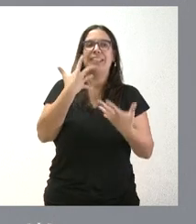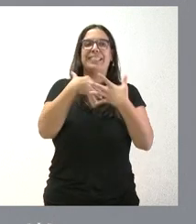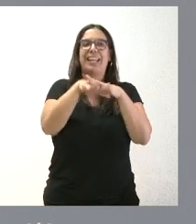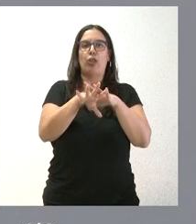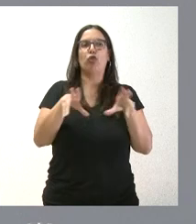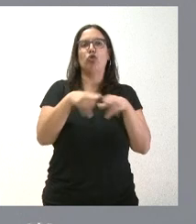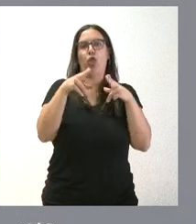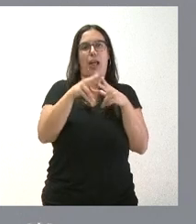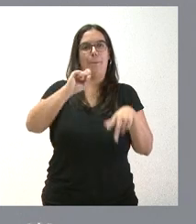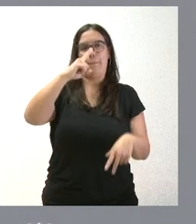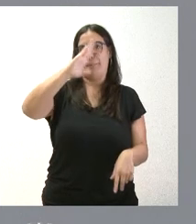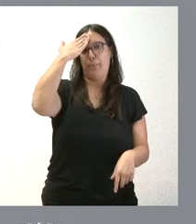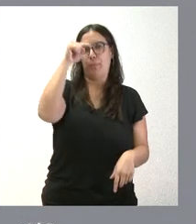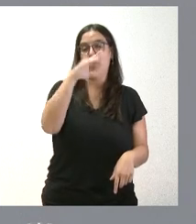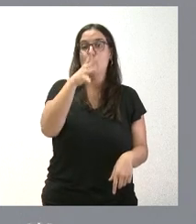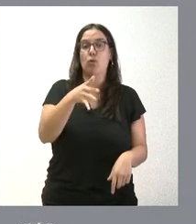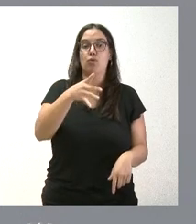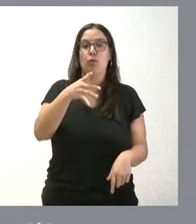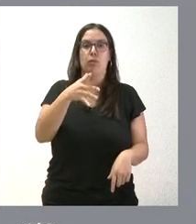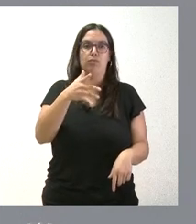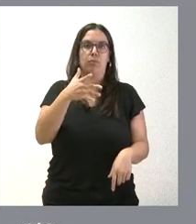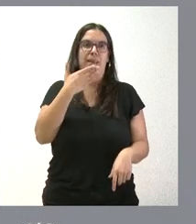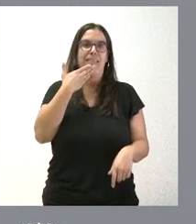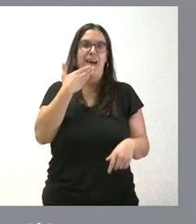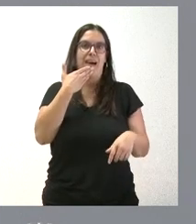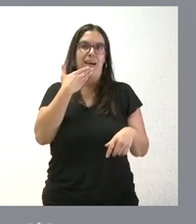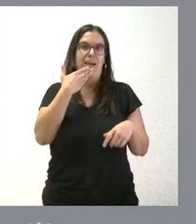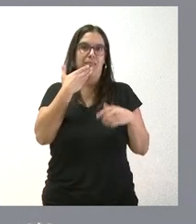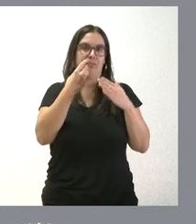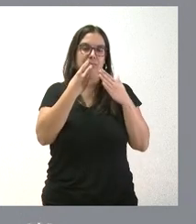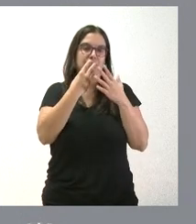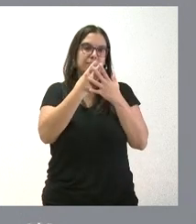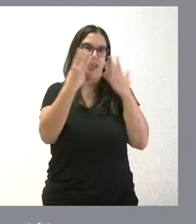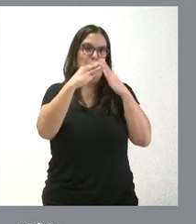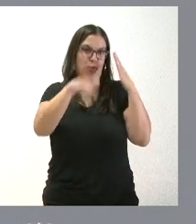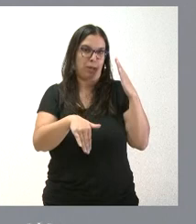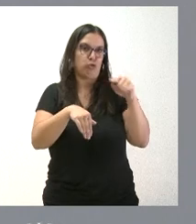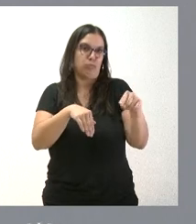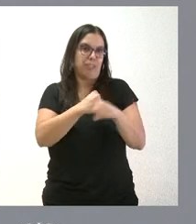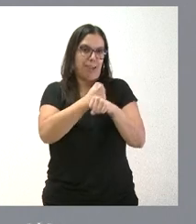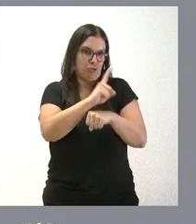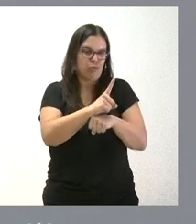de vista social, porque no están en edad de poder trabajar a ser menores de edad.